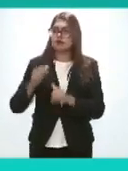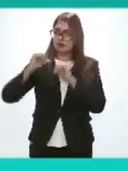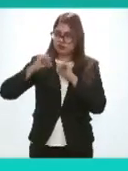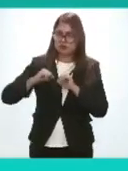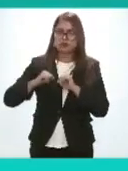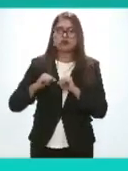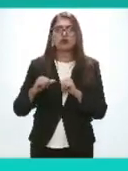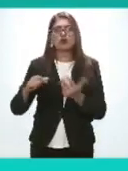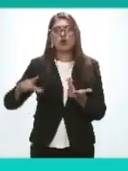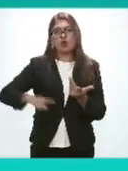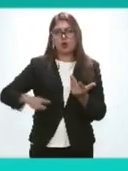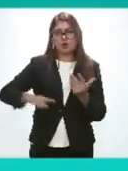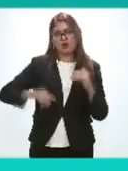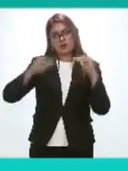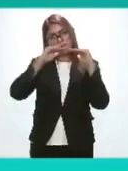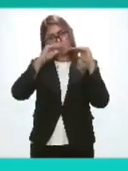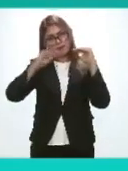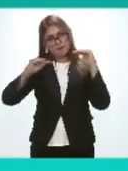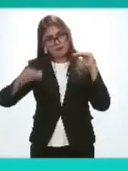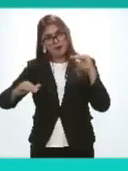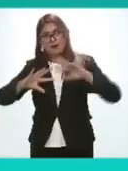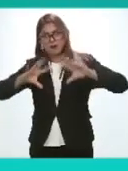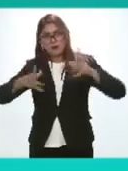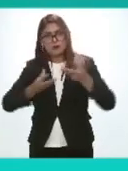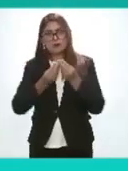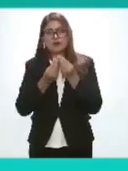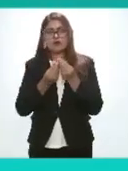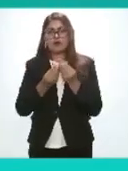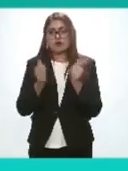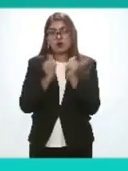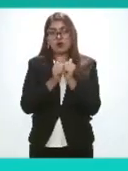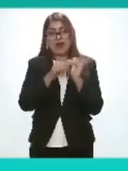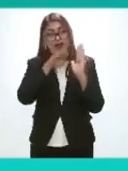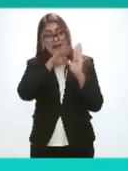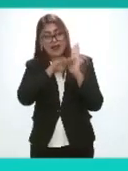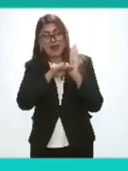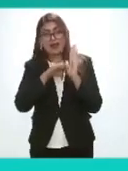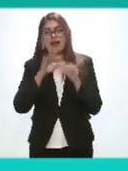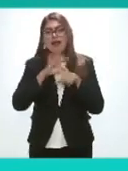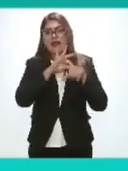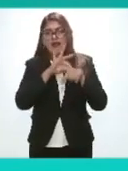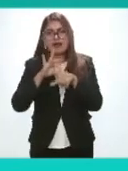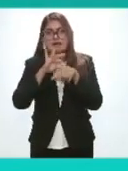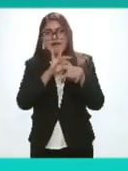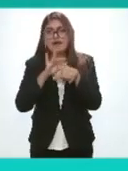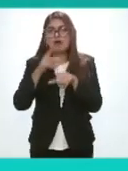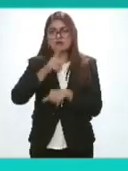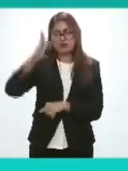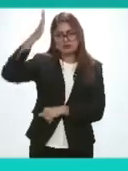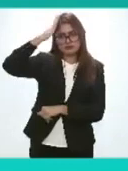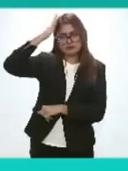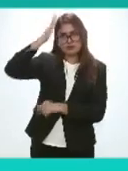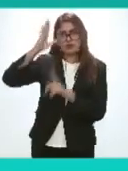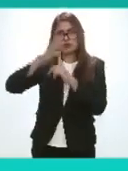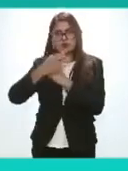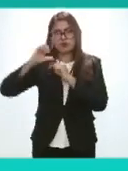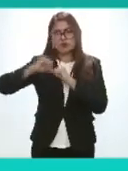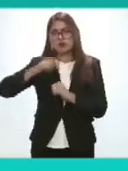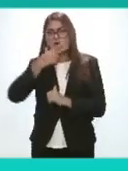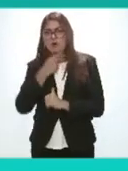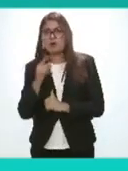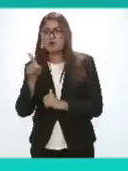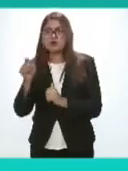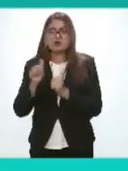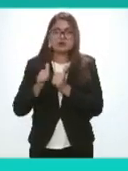los tres poderes y los tres órdenes de gobierno con la guía el liderazgo y el apoyo de ustedes como comisionadas y comisionados